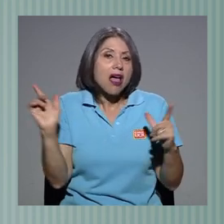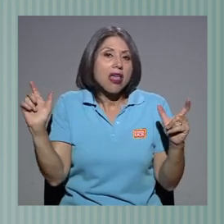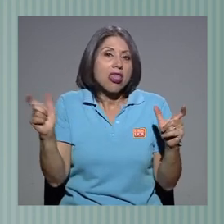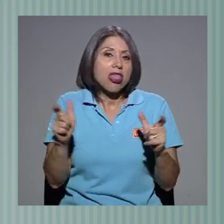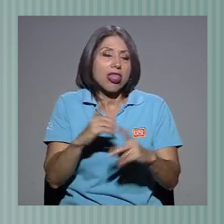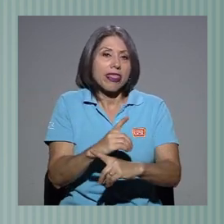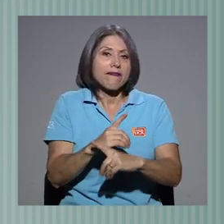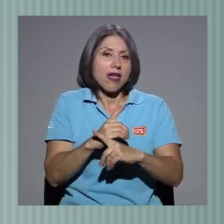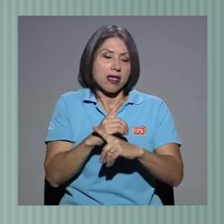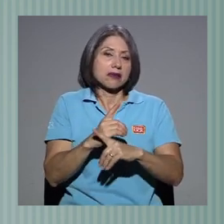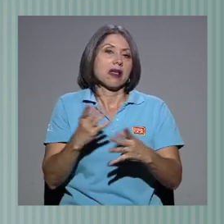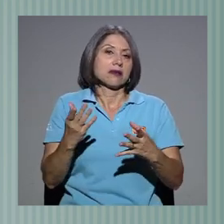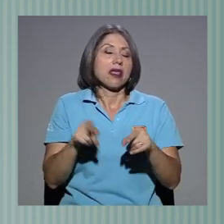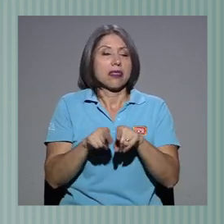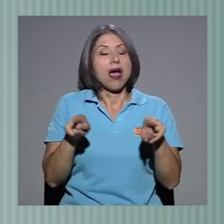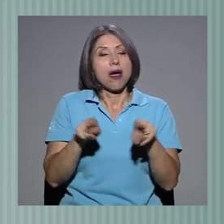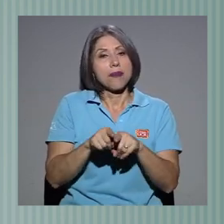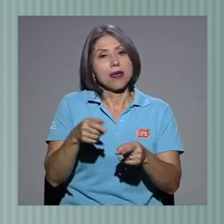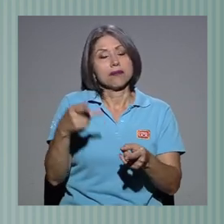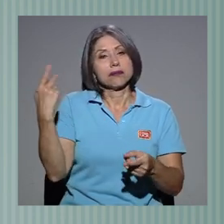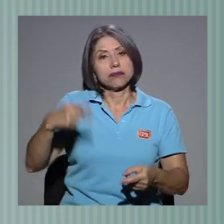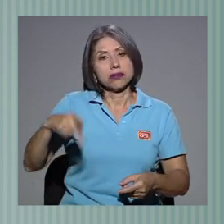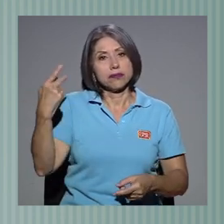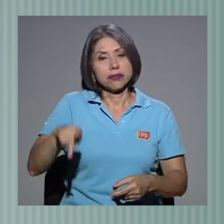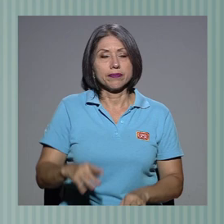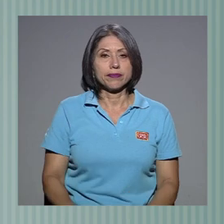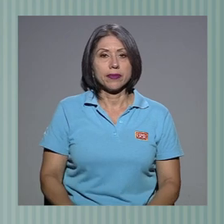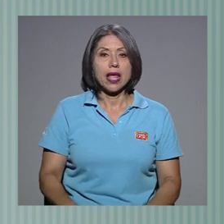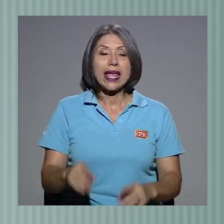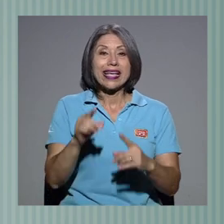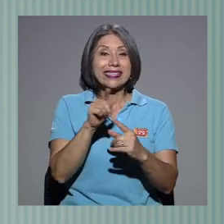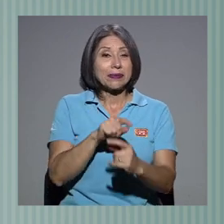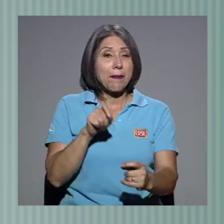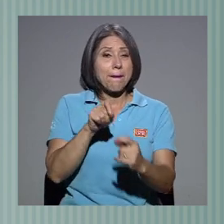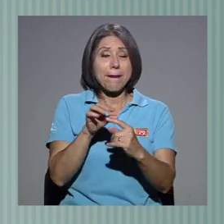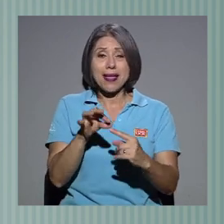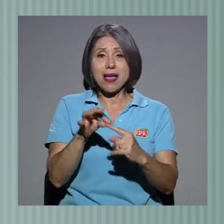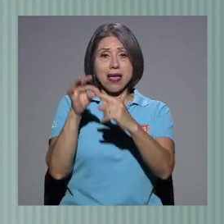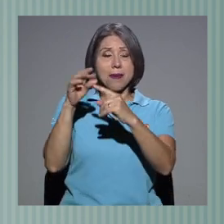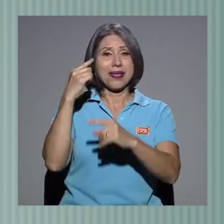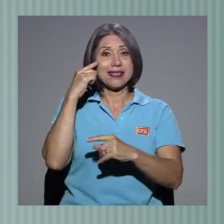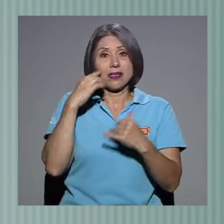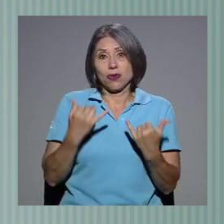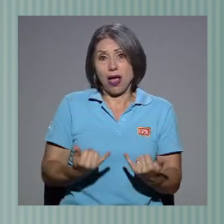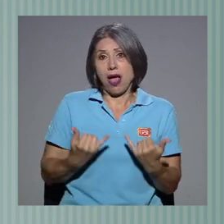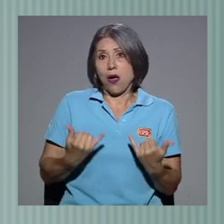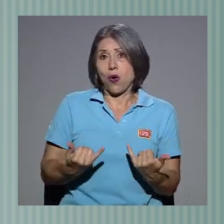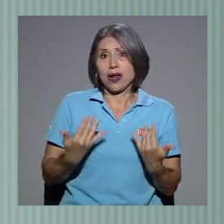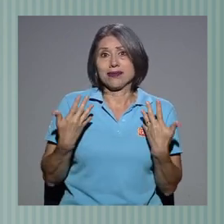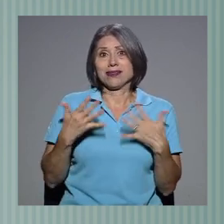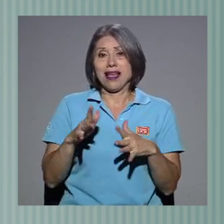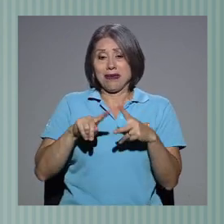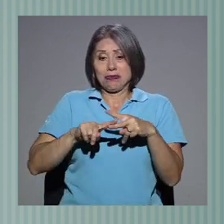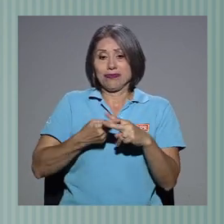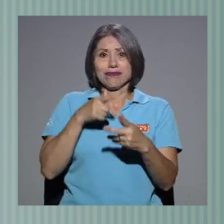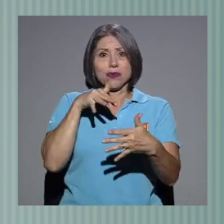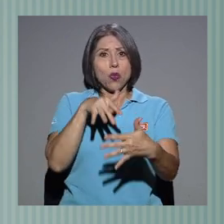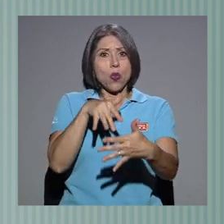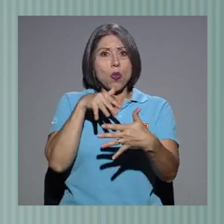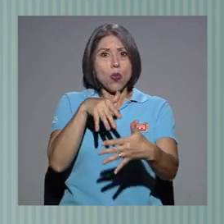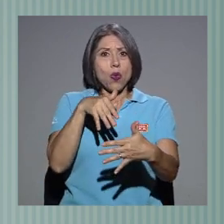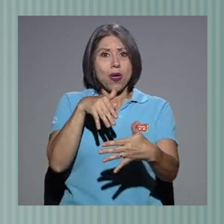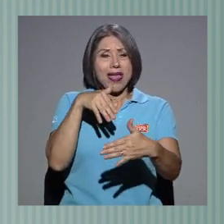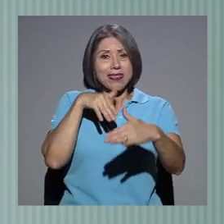y entonces también somos un grupo de riesgo. Y sobre todo pensando que ahora estamos a la entrada de clases y todo este tema